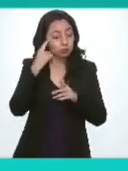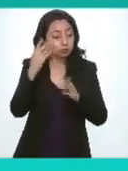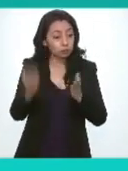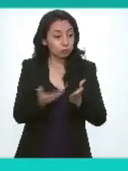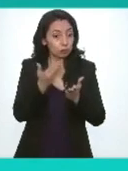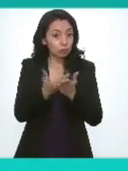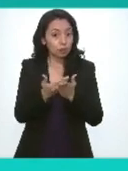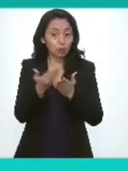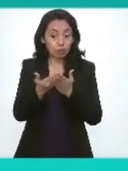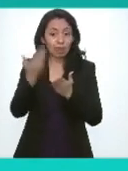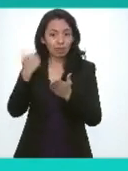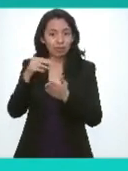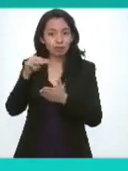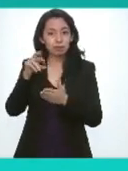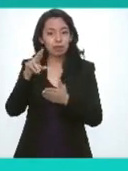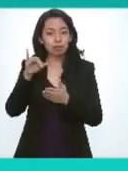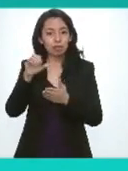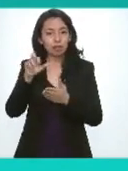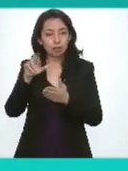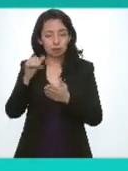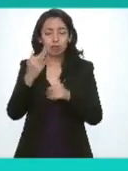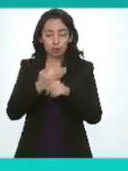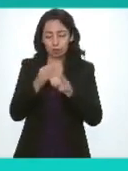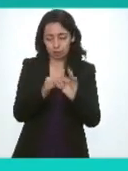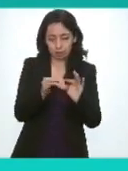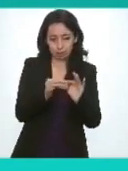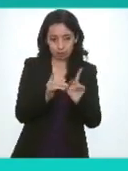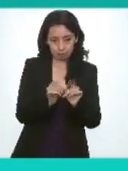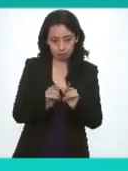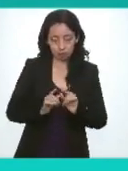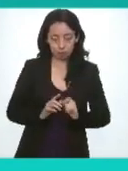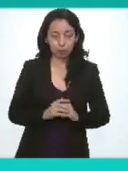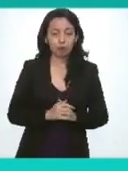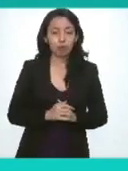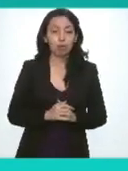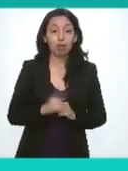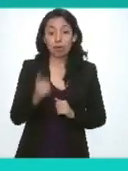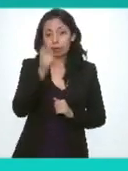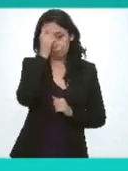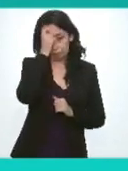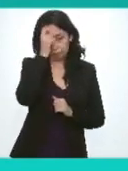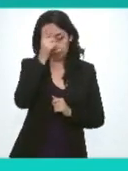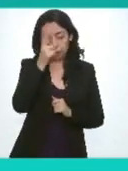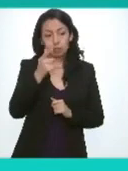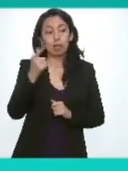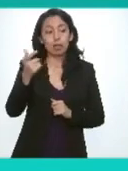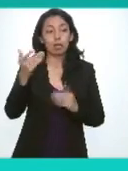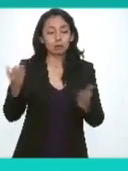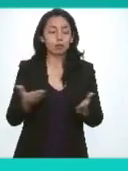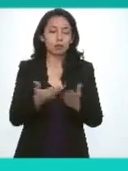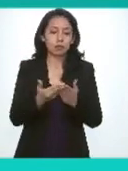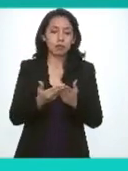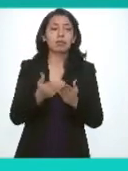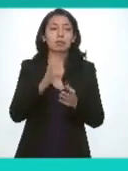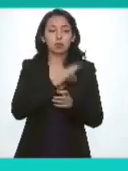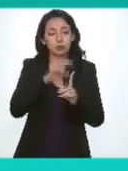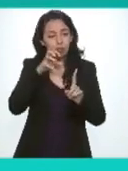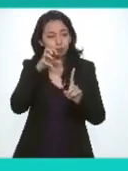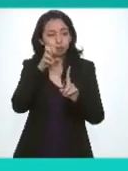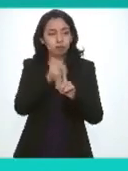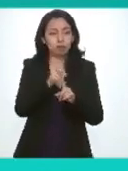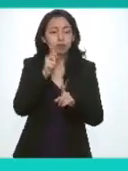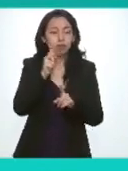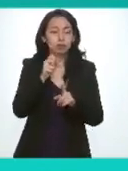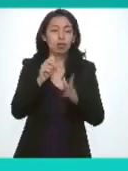propuesta de la comisionada María y Carmen que ahorita les va a detallar ella como autora de la misma pues fuera viable no fuera viable en el